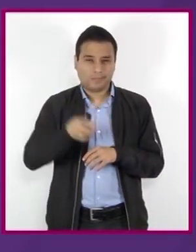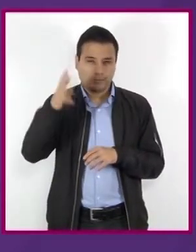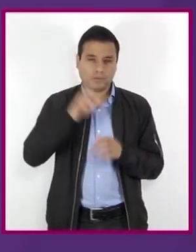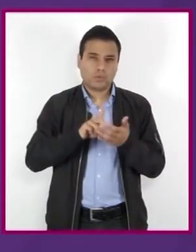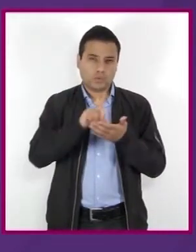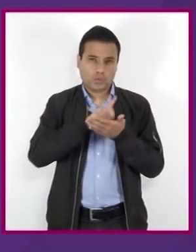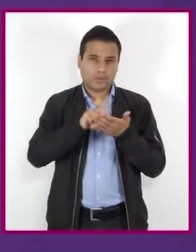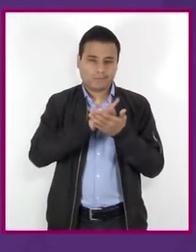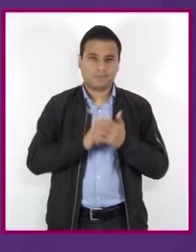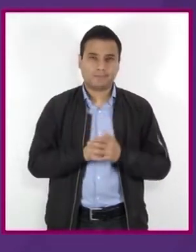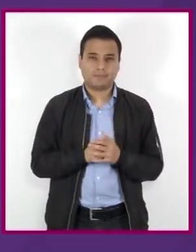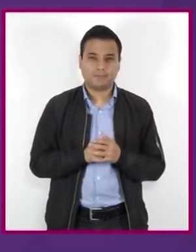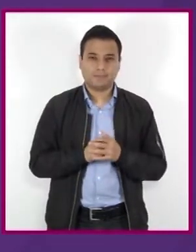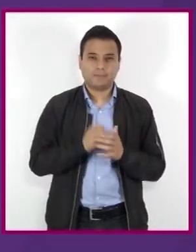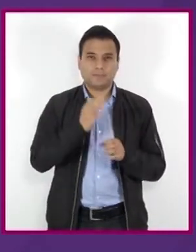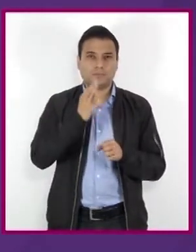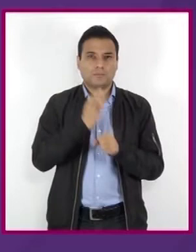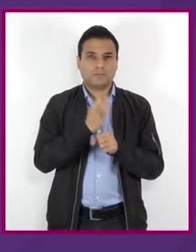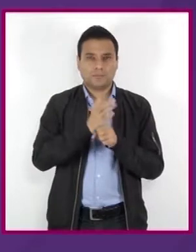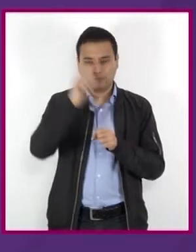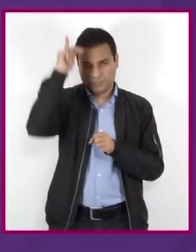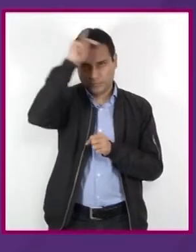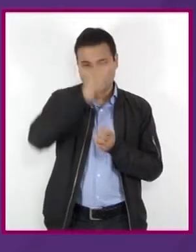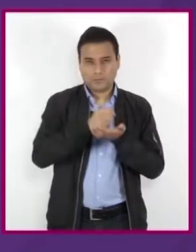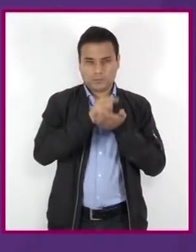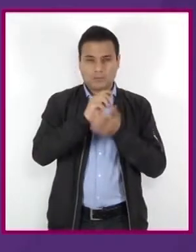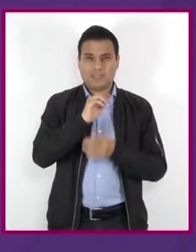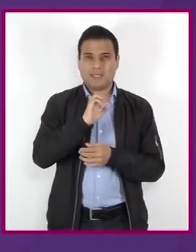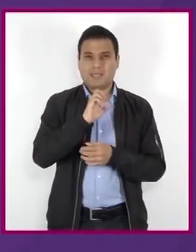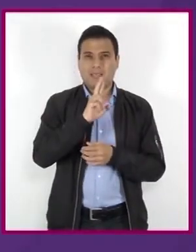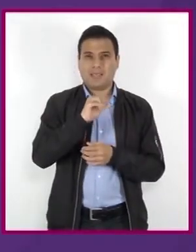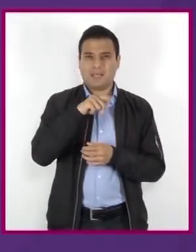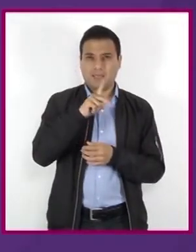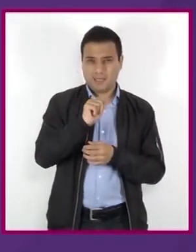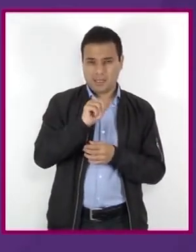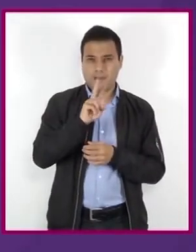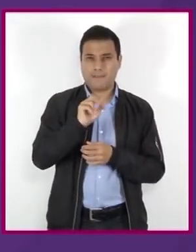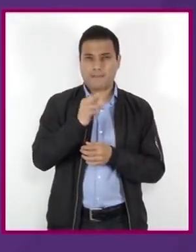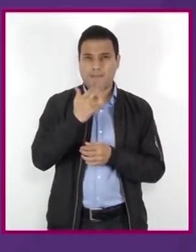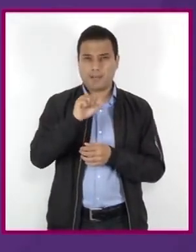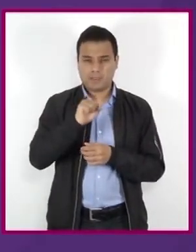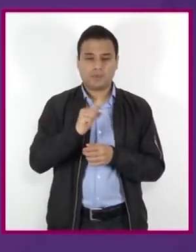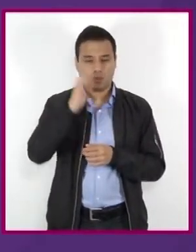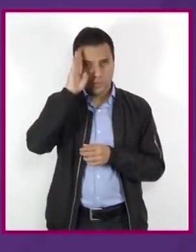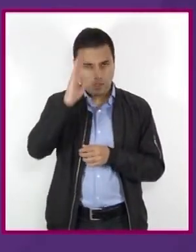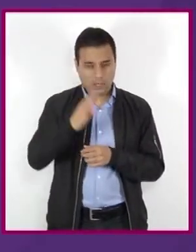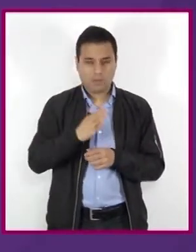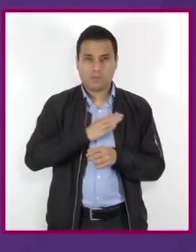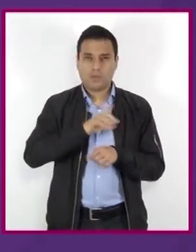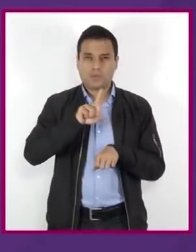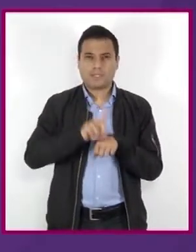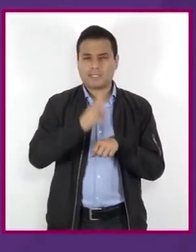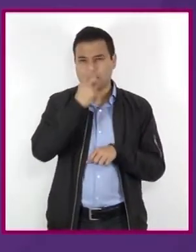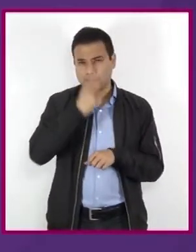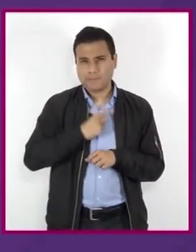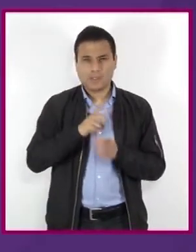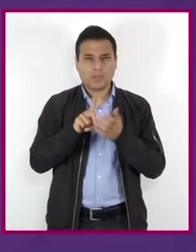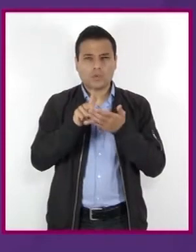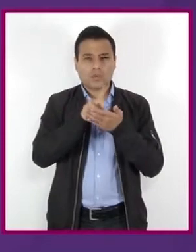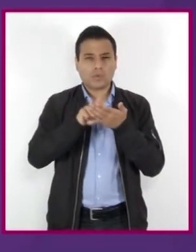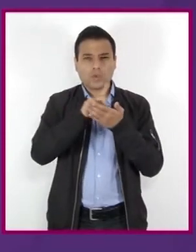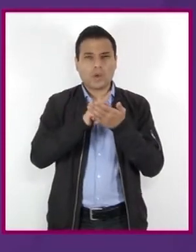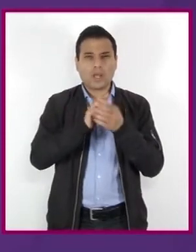Nos encontramos ahora con la psicoterapeuta Erika Vargas Sánchez. Muy buenos días. Hola, ¿qué tal? Buenos días, Carlos. ¿Nos podrías decir cuáles drogas